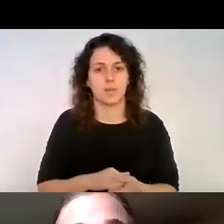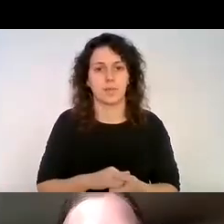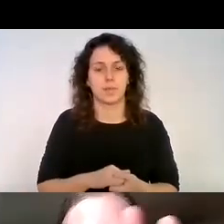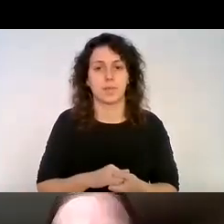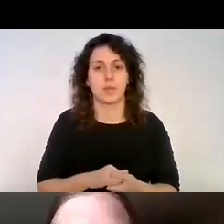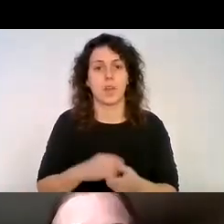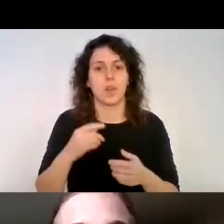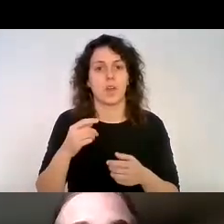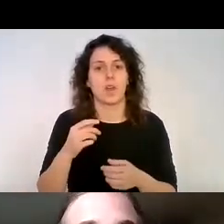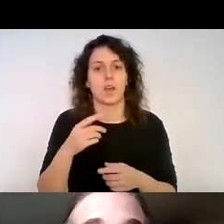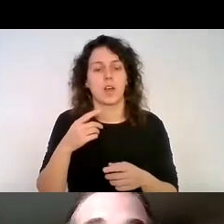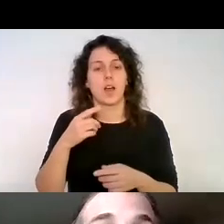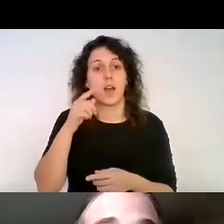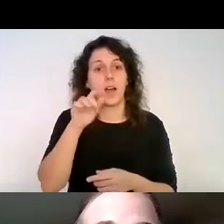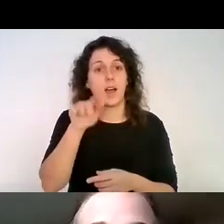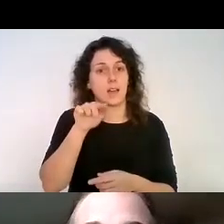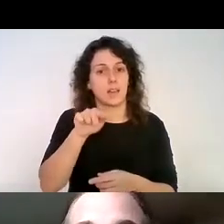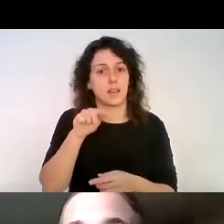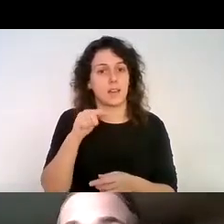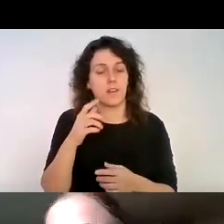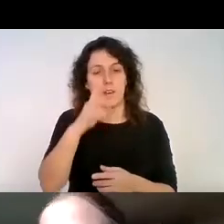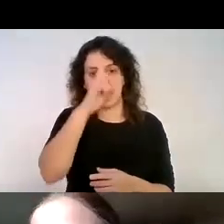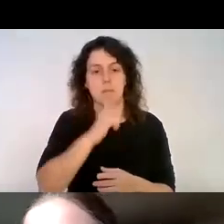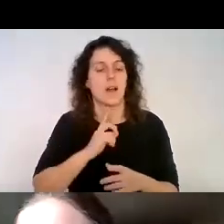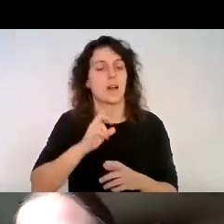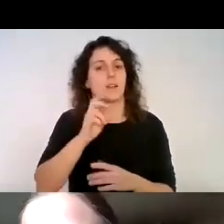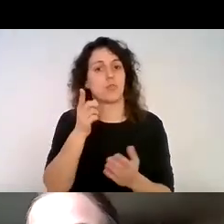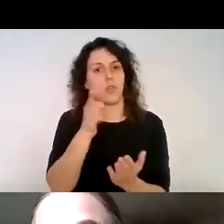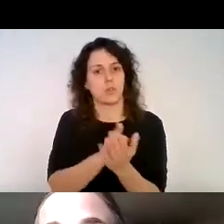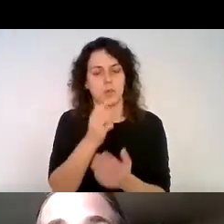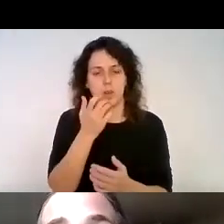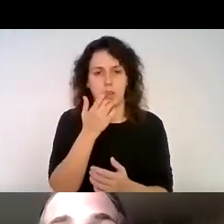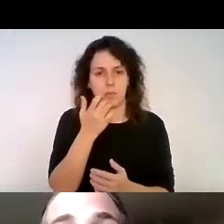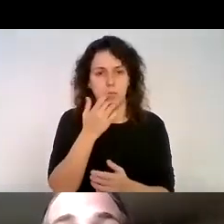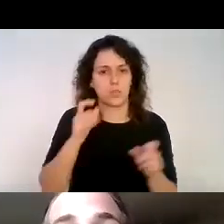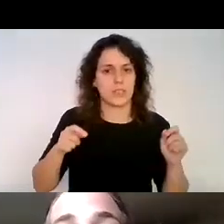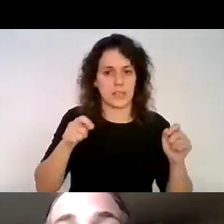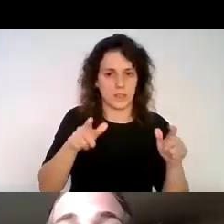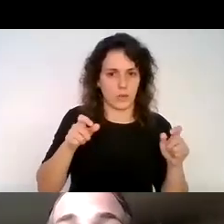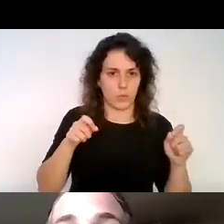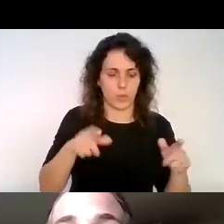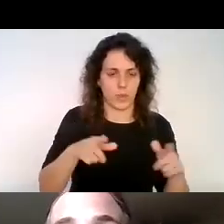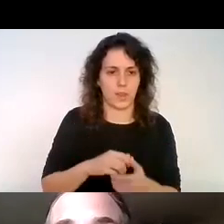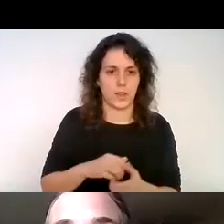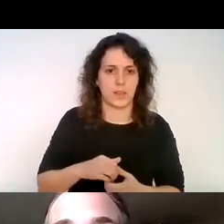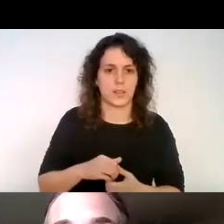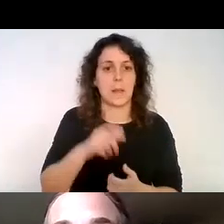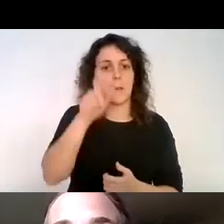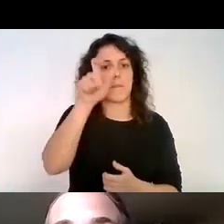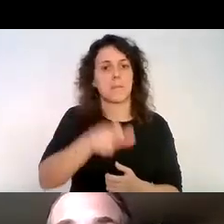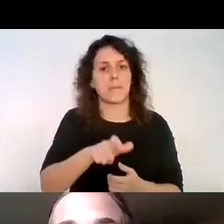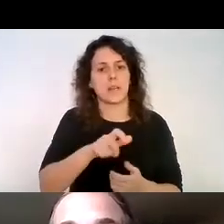también bueno aquí están algunas fotos de nuevo tenemos en sillas de rueda una persona